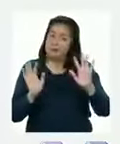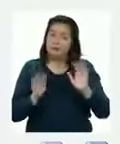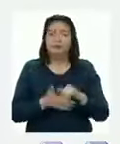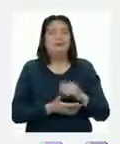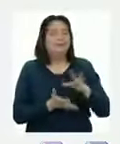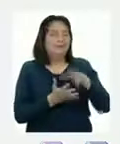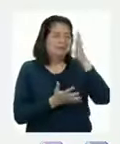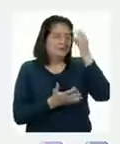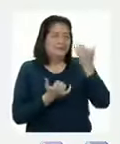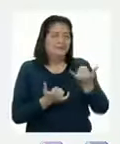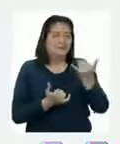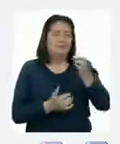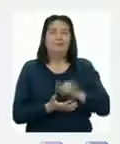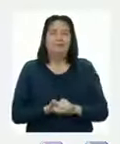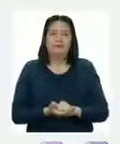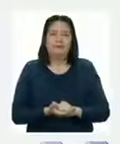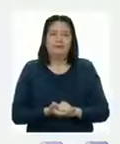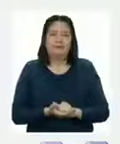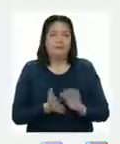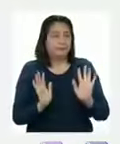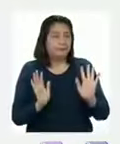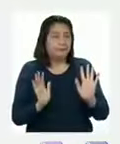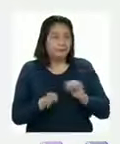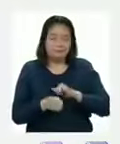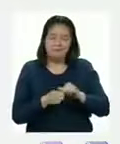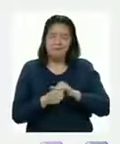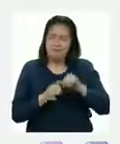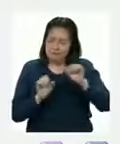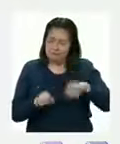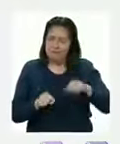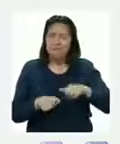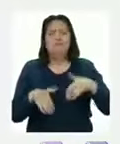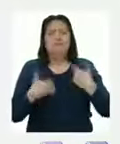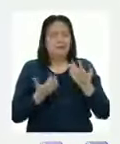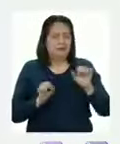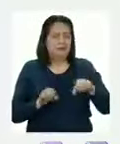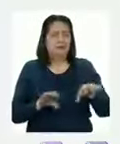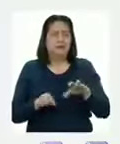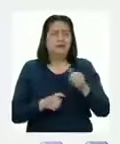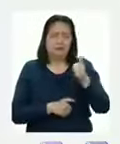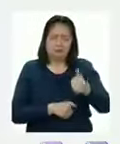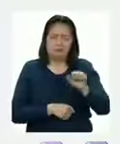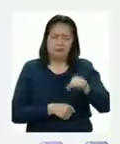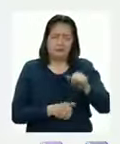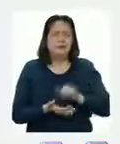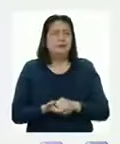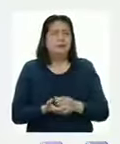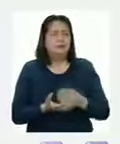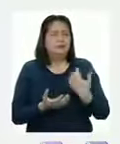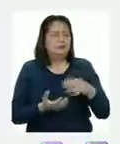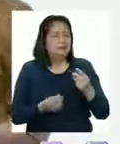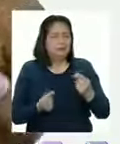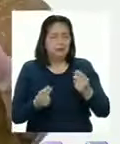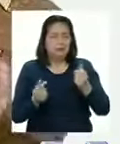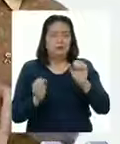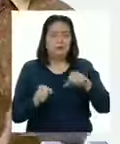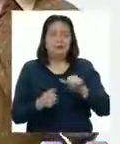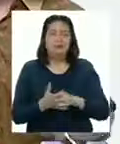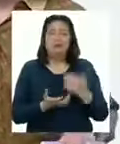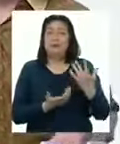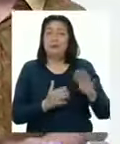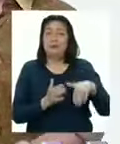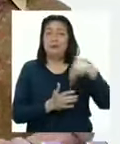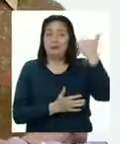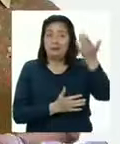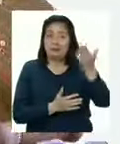Aprendidos en esta actividad Con práctica lo van a poder hacer Lo podrán hacer con mucha rapidez Los